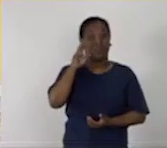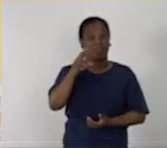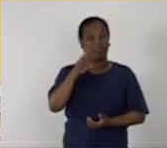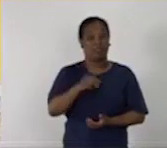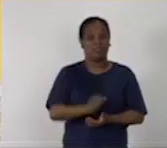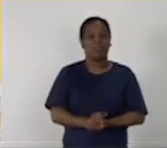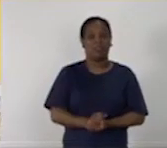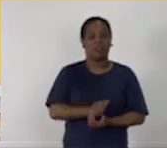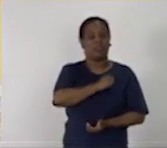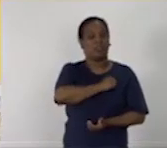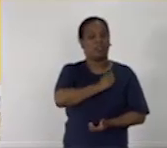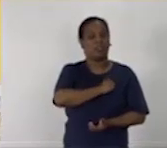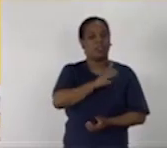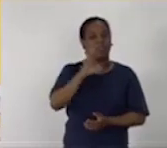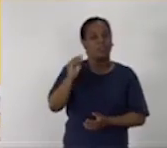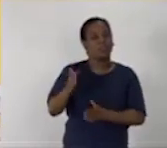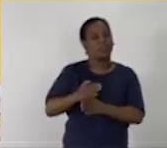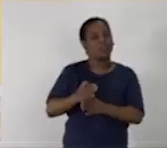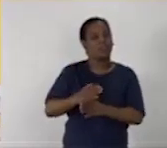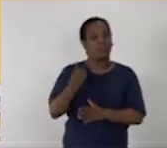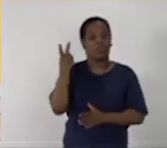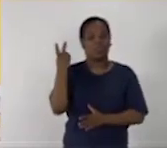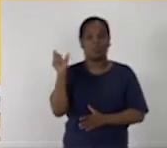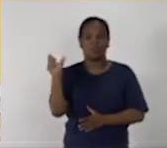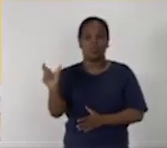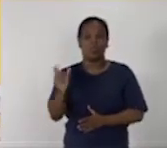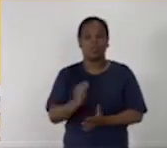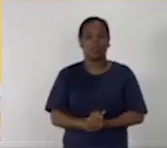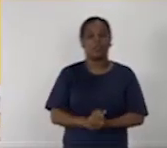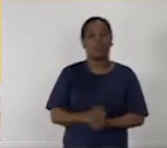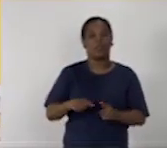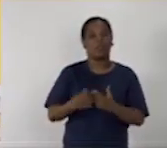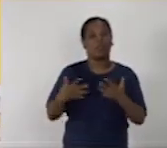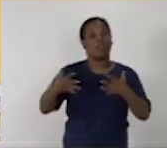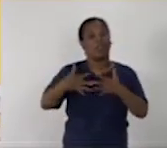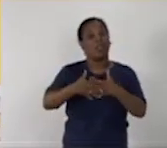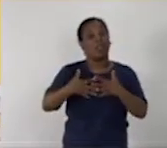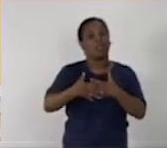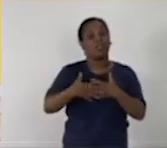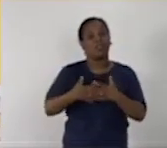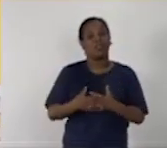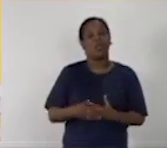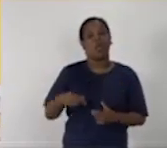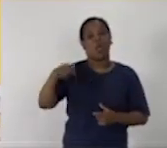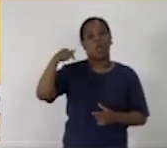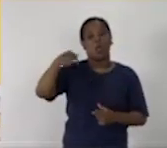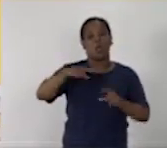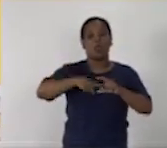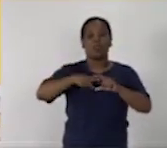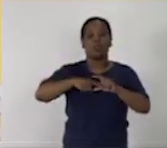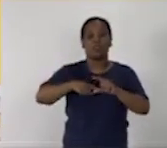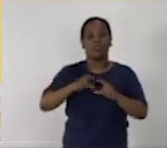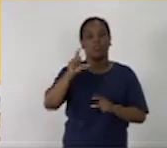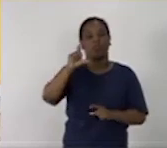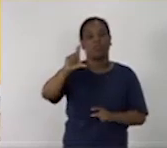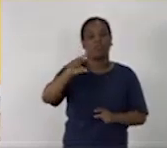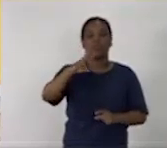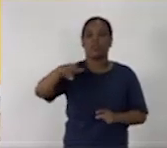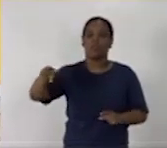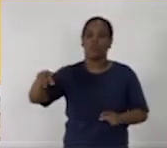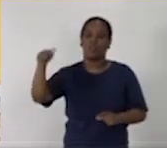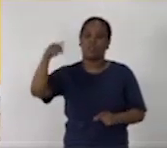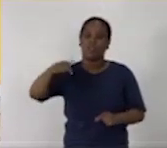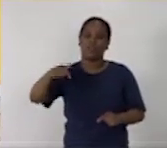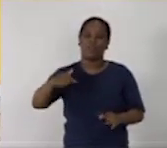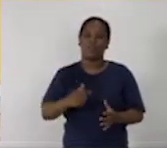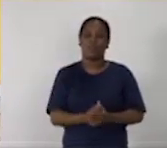Fíjense, les he querido precisar los significados de estos dos vocablos porque están relacionados con el contenido del texto